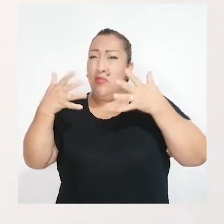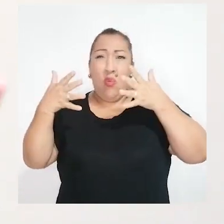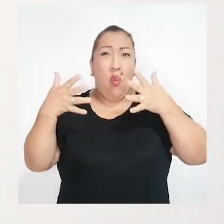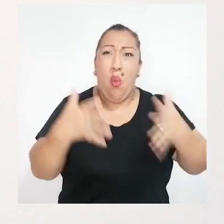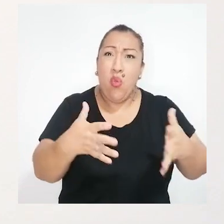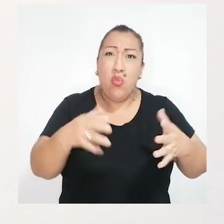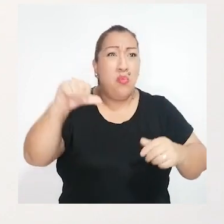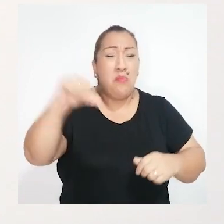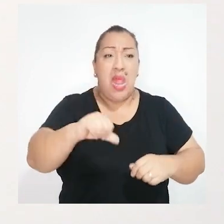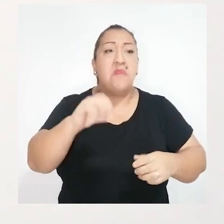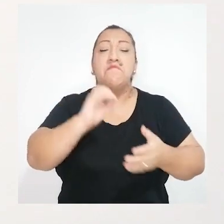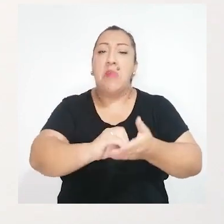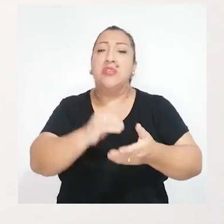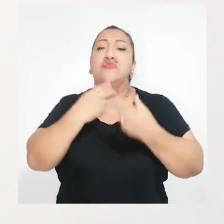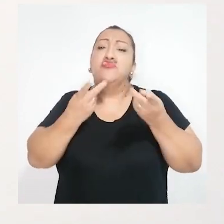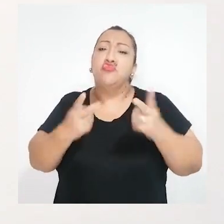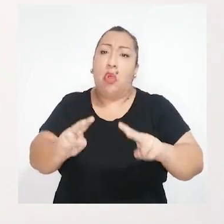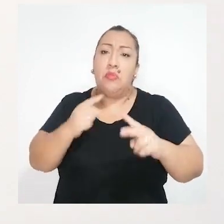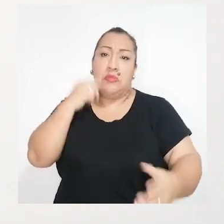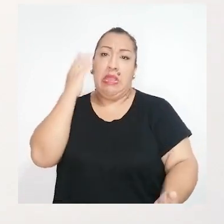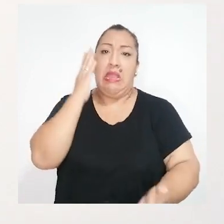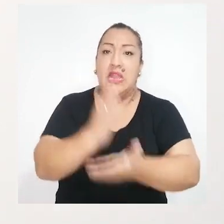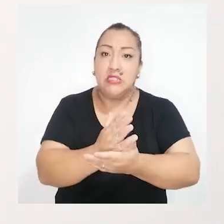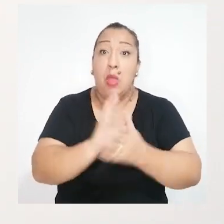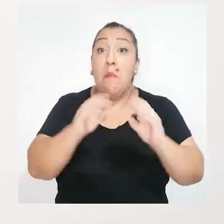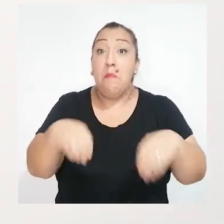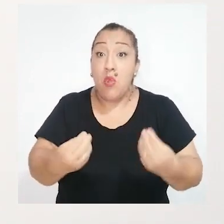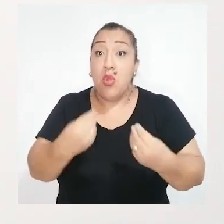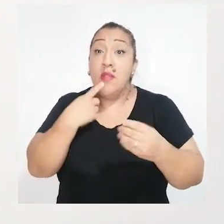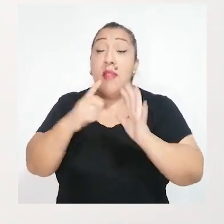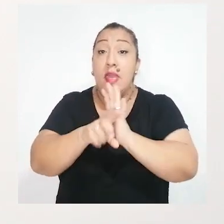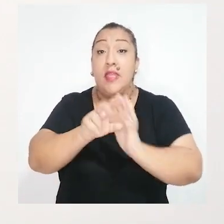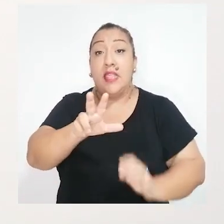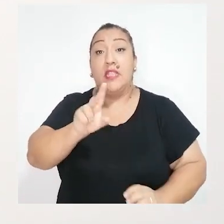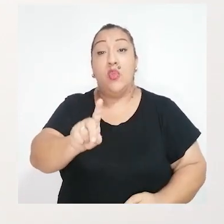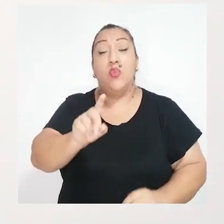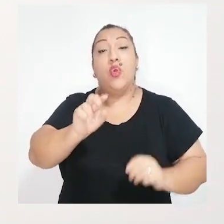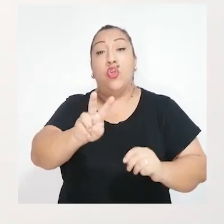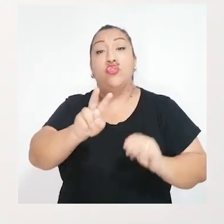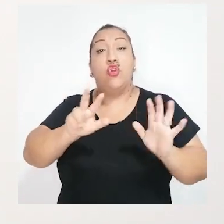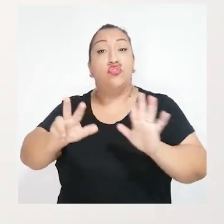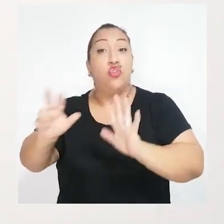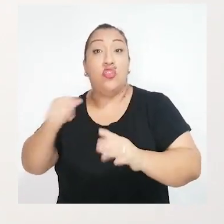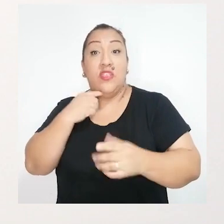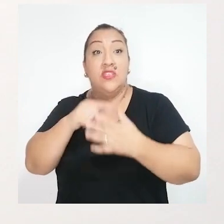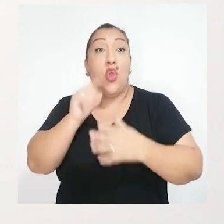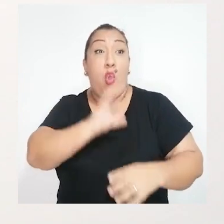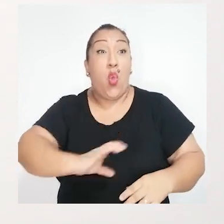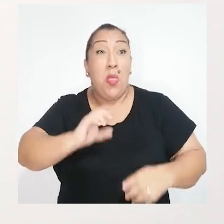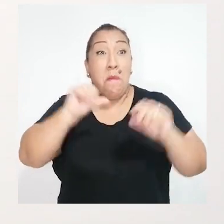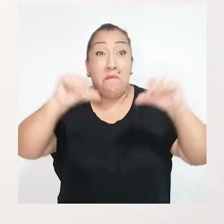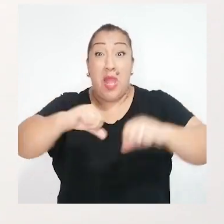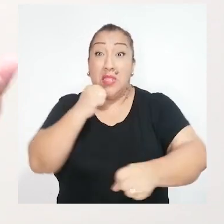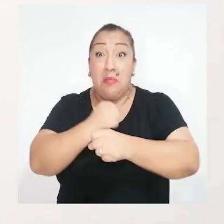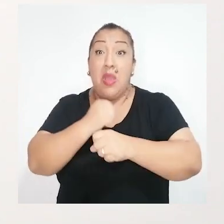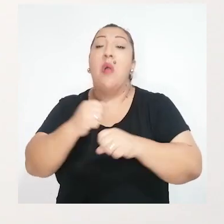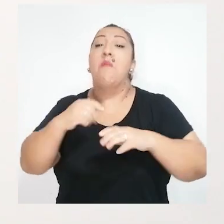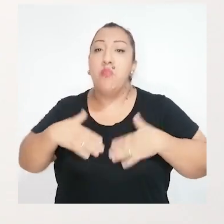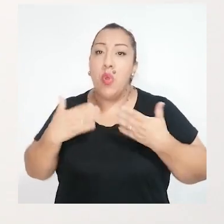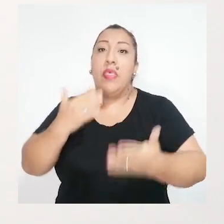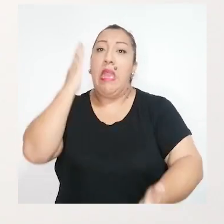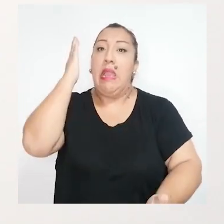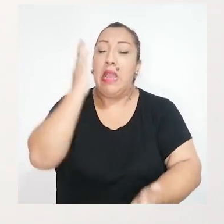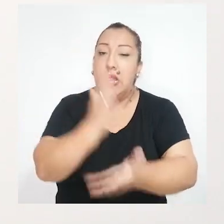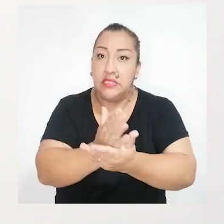no solamente merece el desprecio de los ciudadanos, sino también que será sancionado ejemplarmente, ya que la ley 31288, que tipifica las